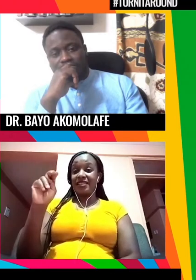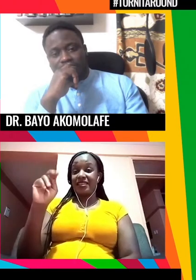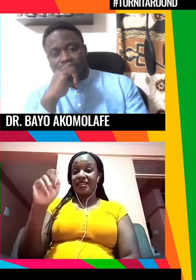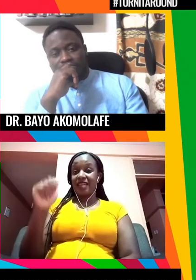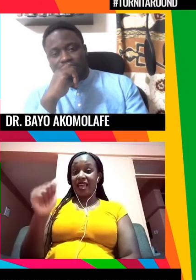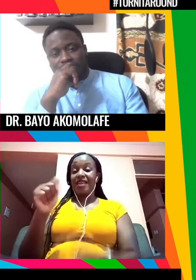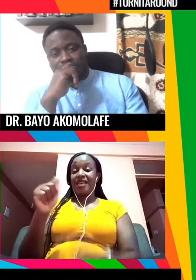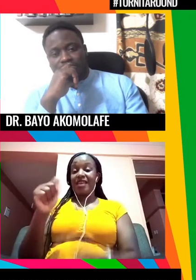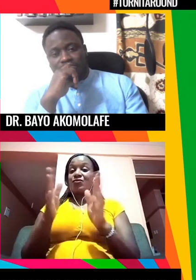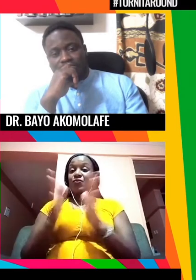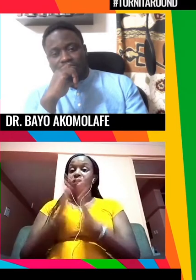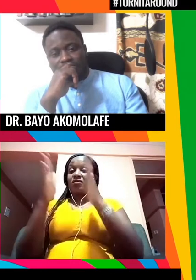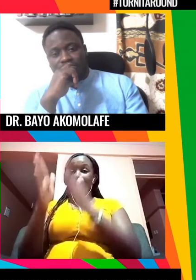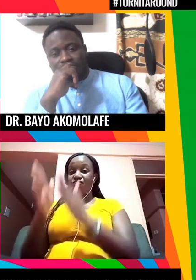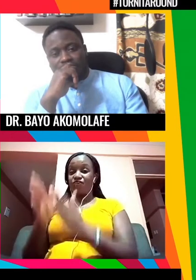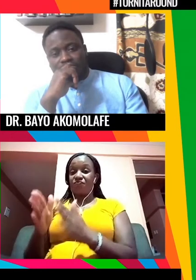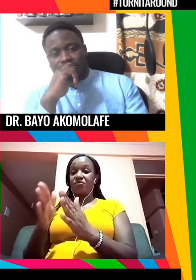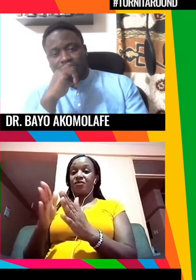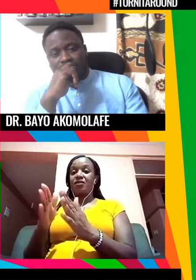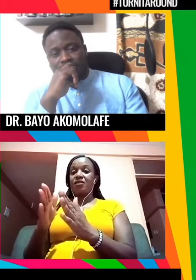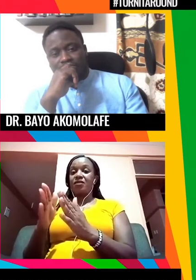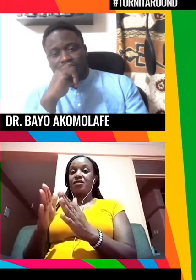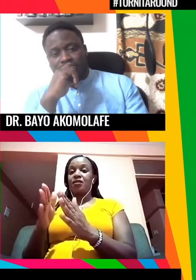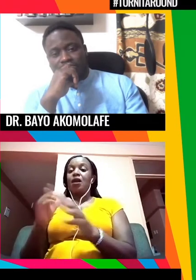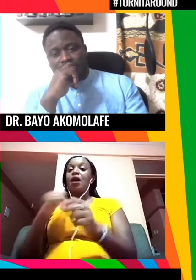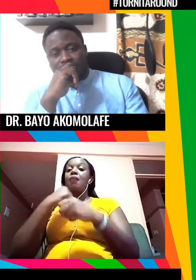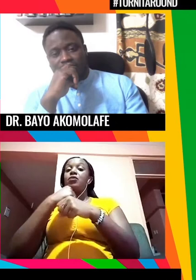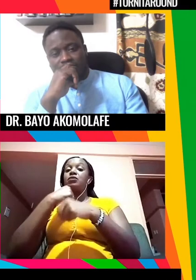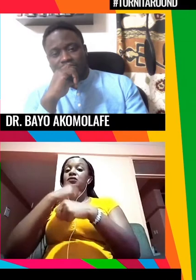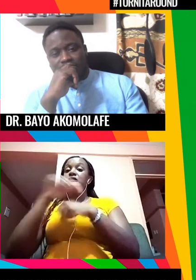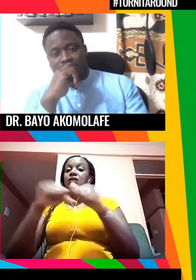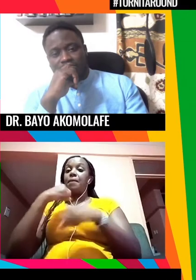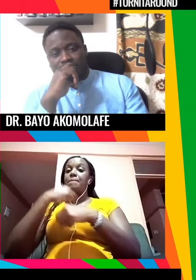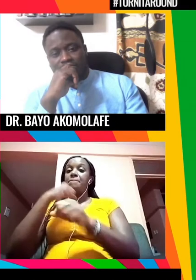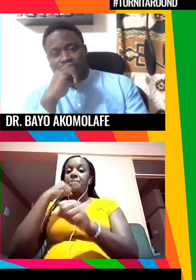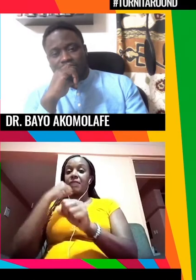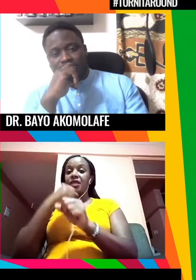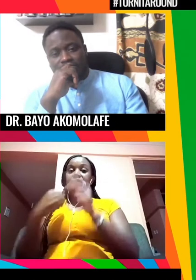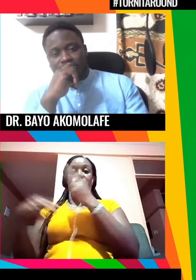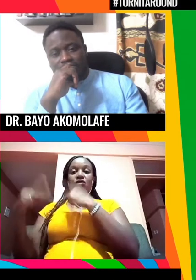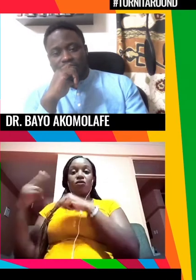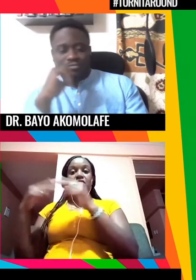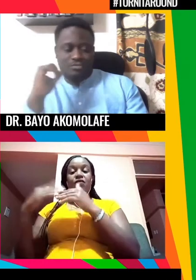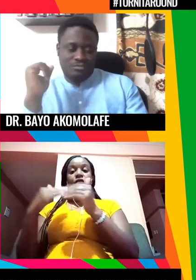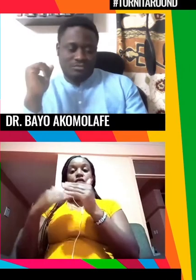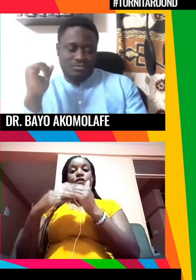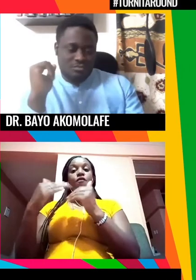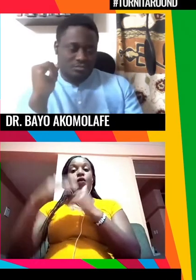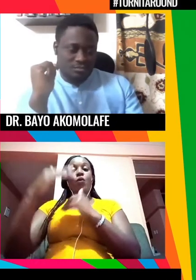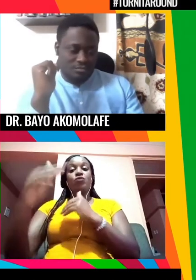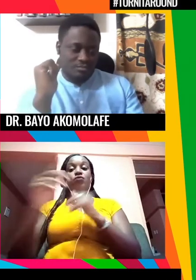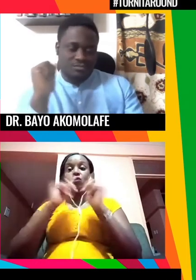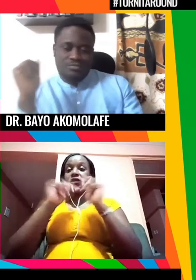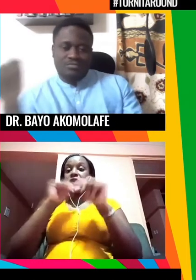y hablando de este tema, de dar este gran salto histórico hacia adelante, has hablado en el pasado de la llamada